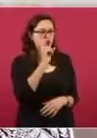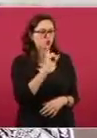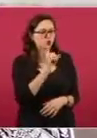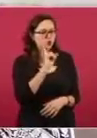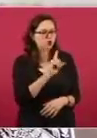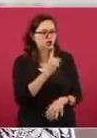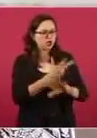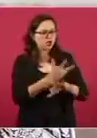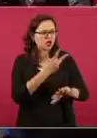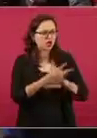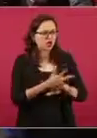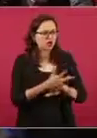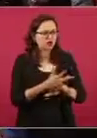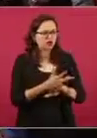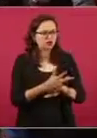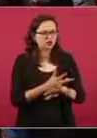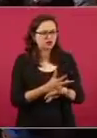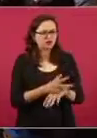estadounidense.